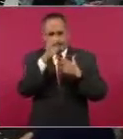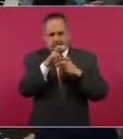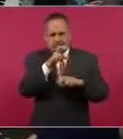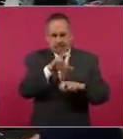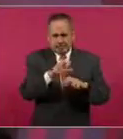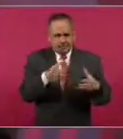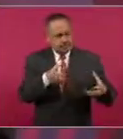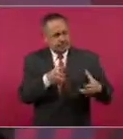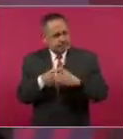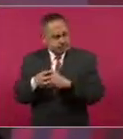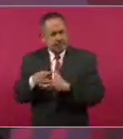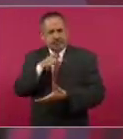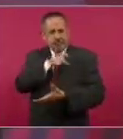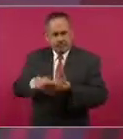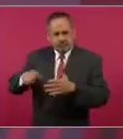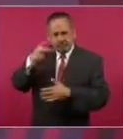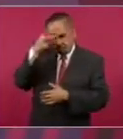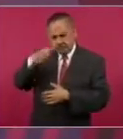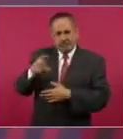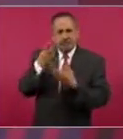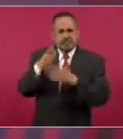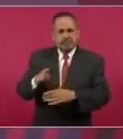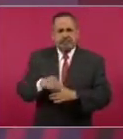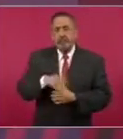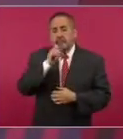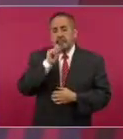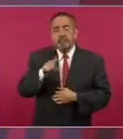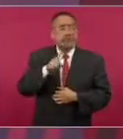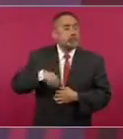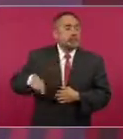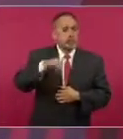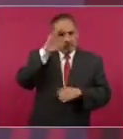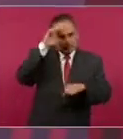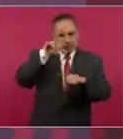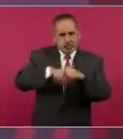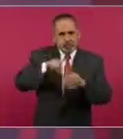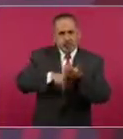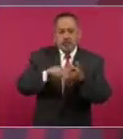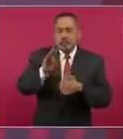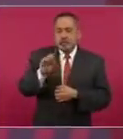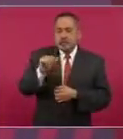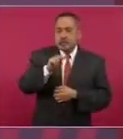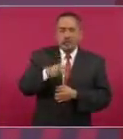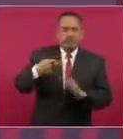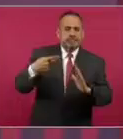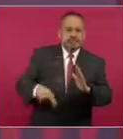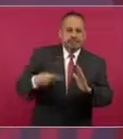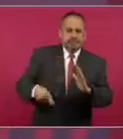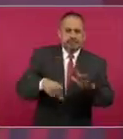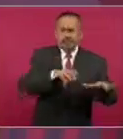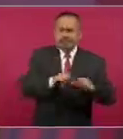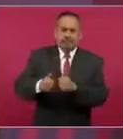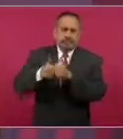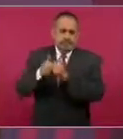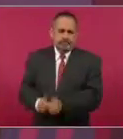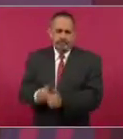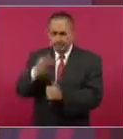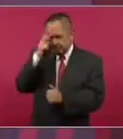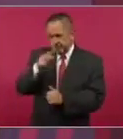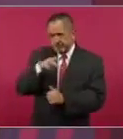que eso es lo que estamos planteando. También para que el patrimonio cultural de Banamex quede en el país,